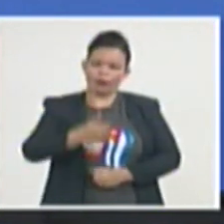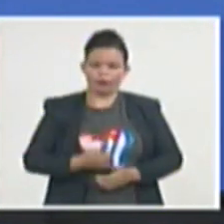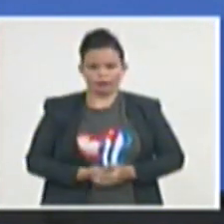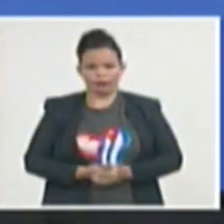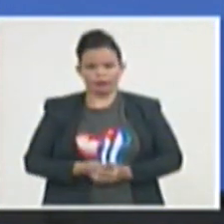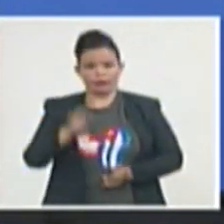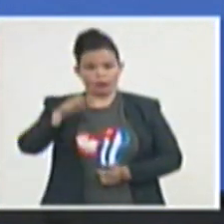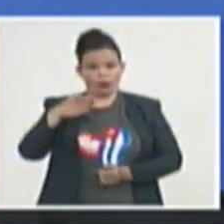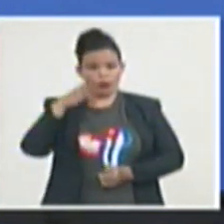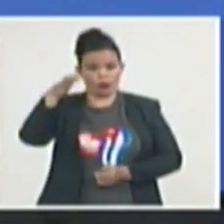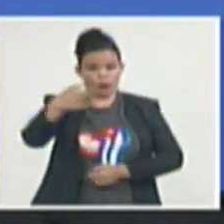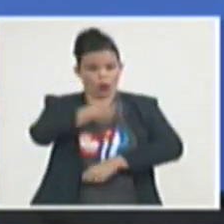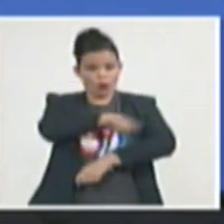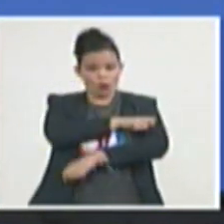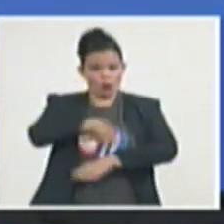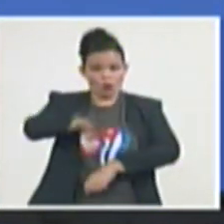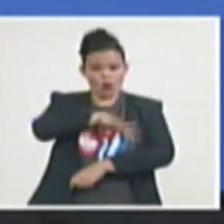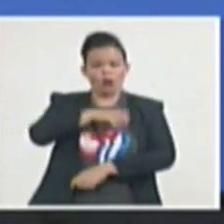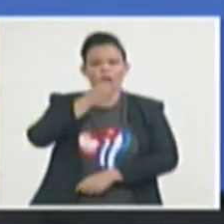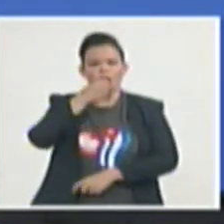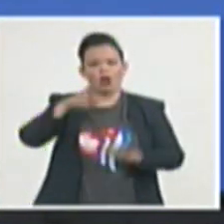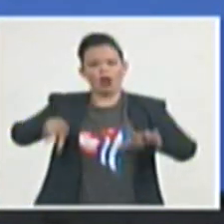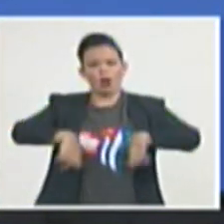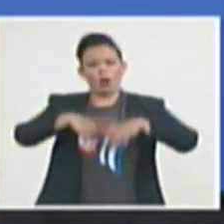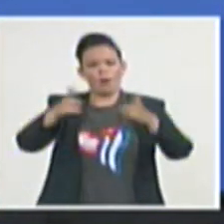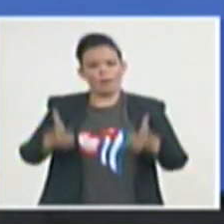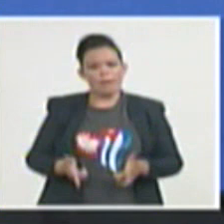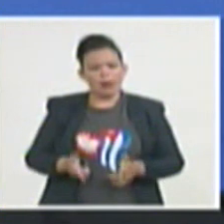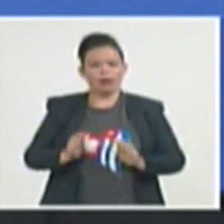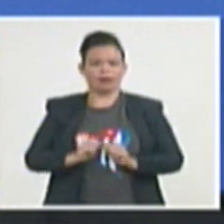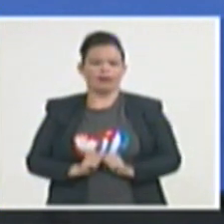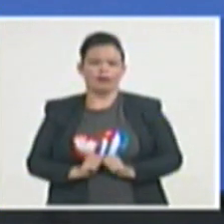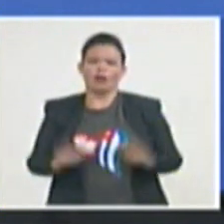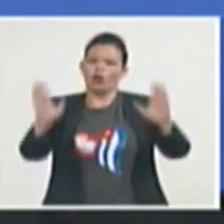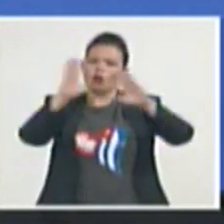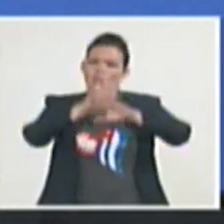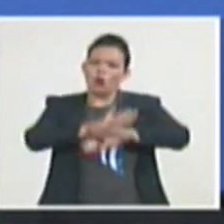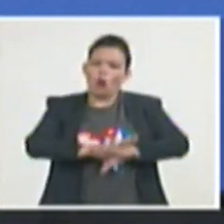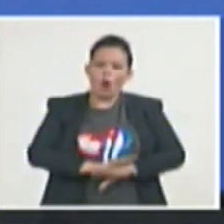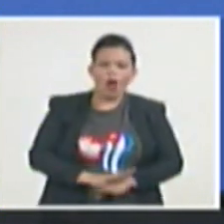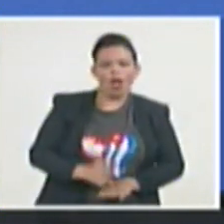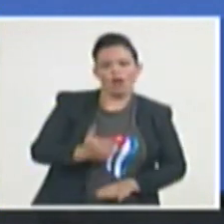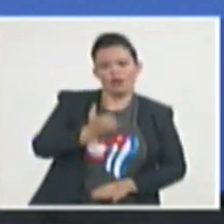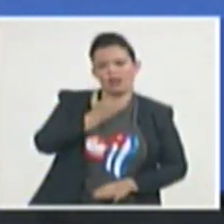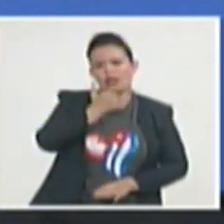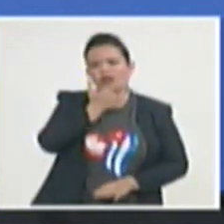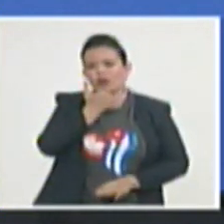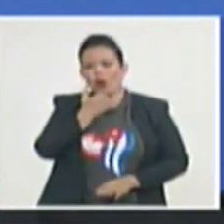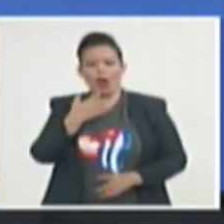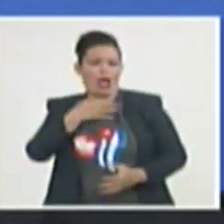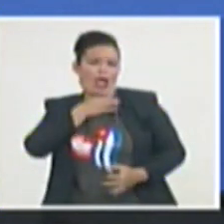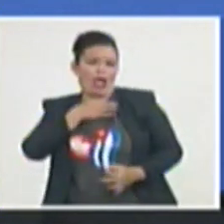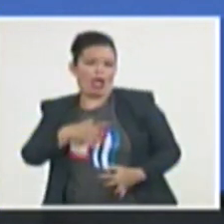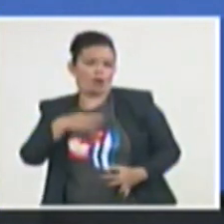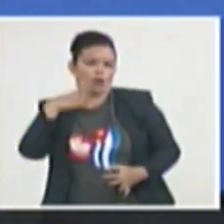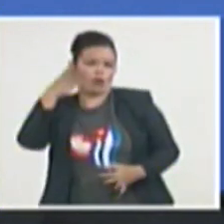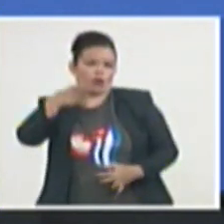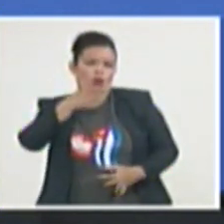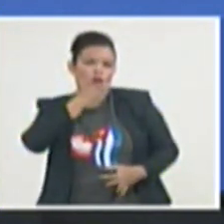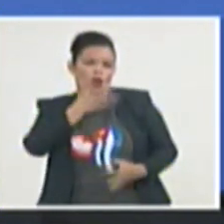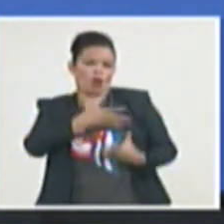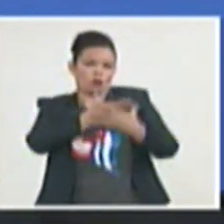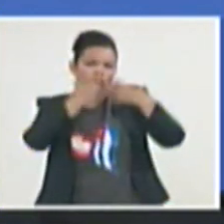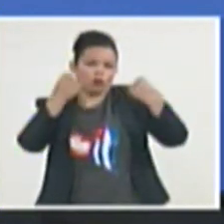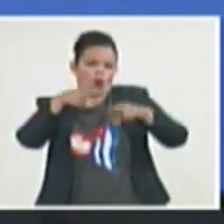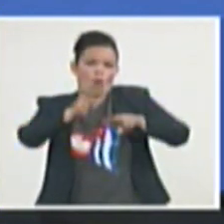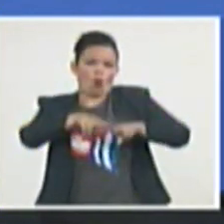nuestros pueblos puedan realizarse sin que penda sobre nuestros sueños la amenaza de desaparecer por los excesos ajenos.